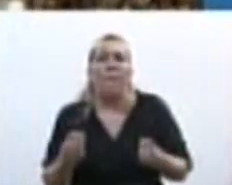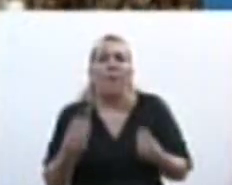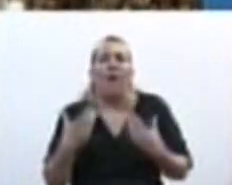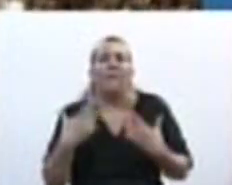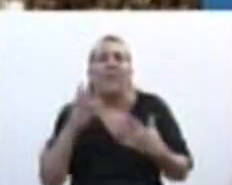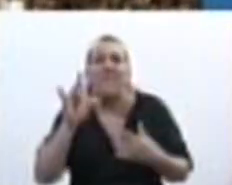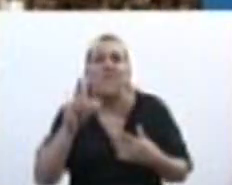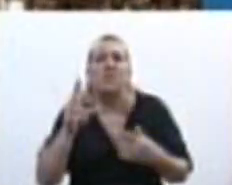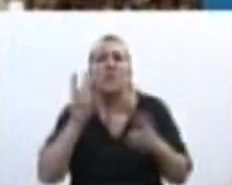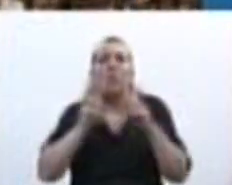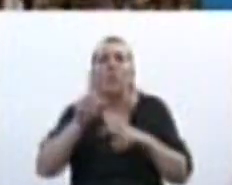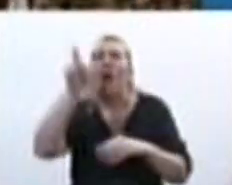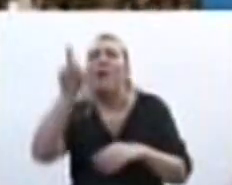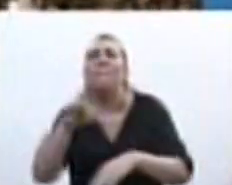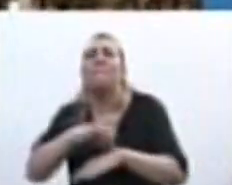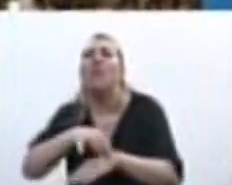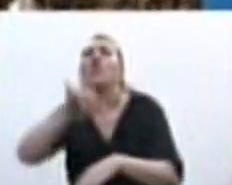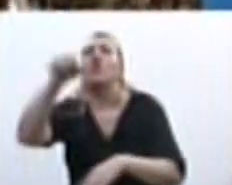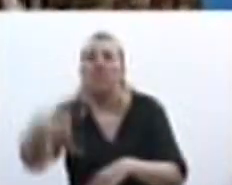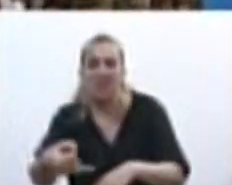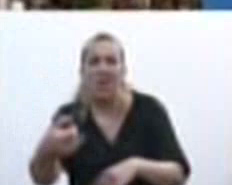que lleven adelante estas prácticas